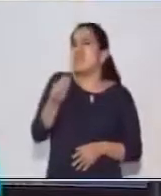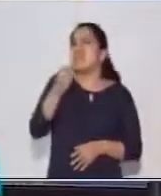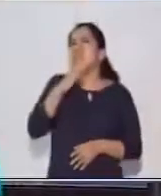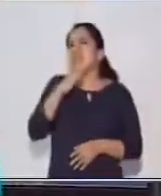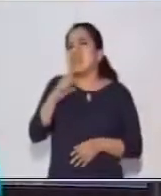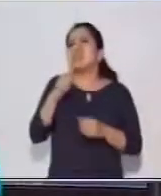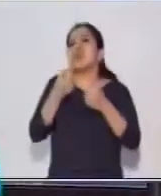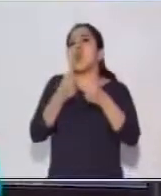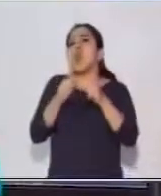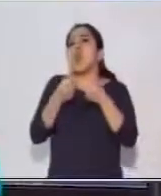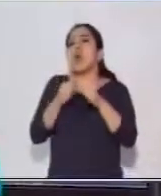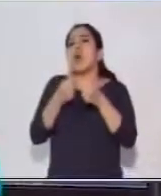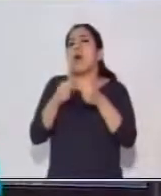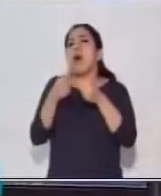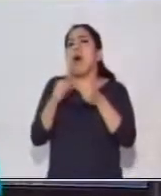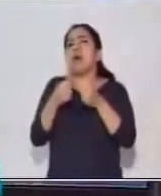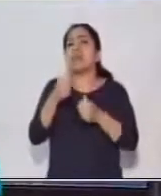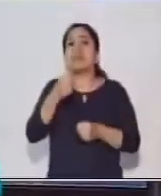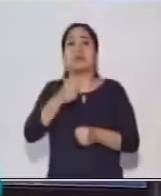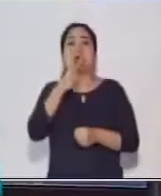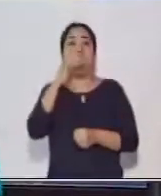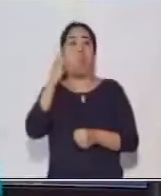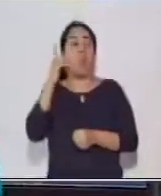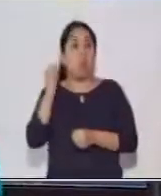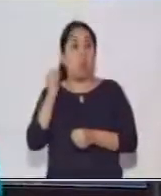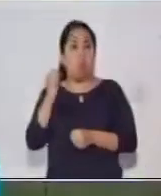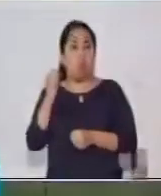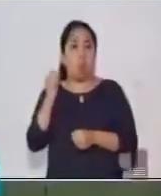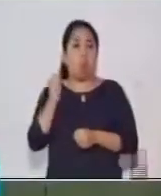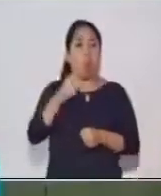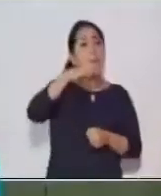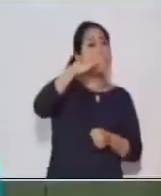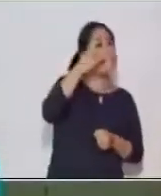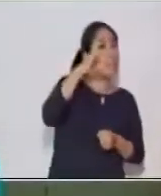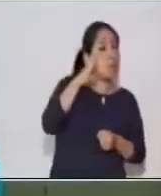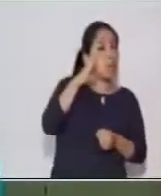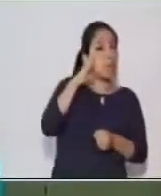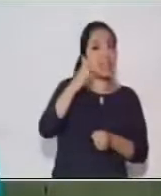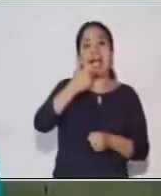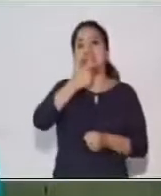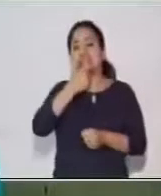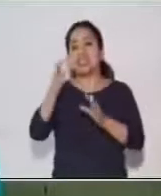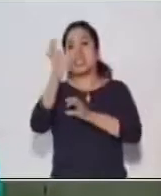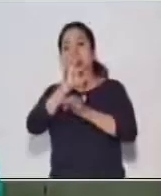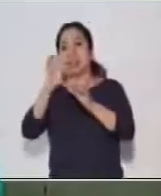prepara Hugo? ¿Tarta, galletas o bizcocho?